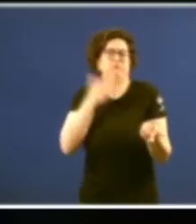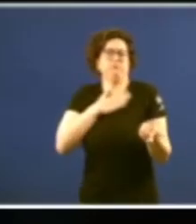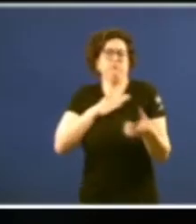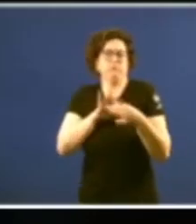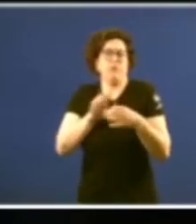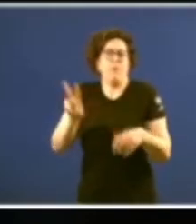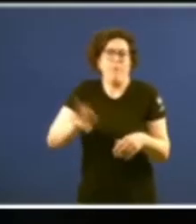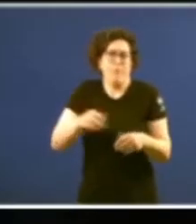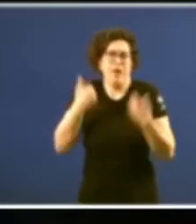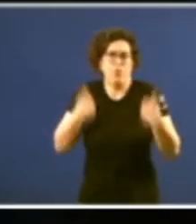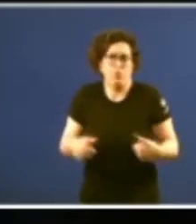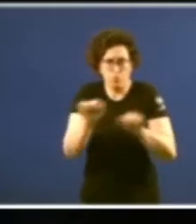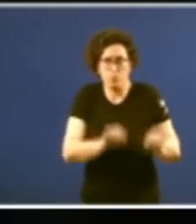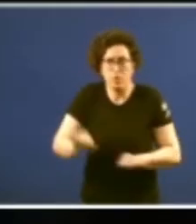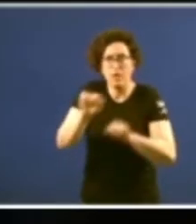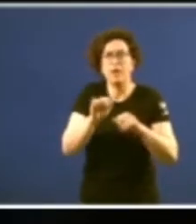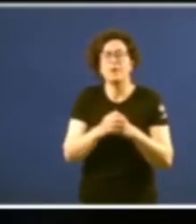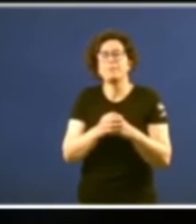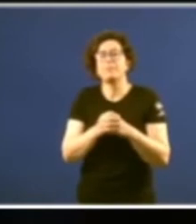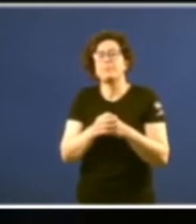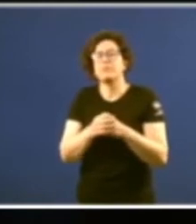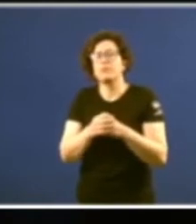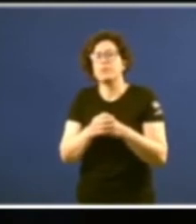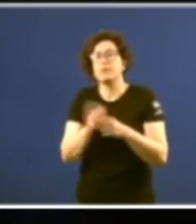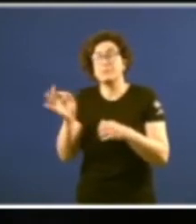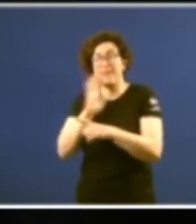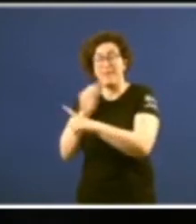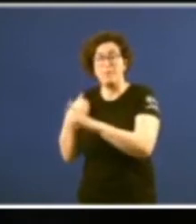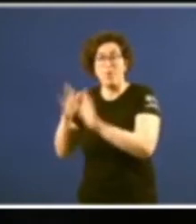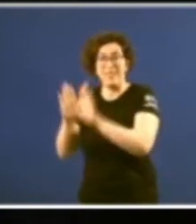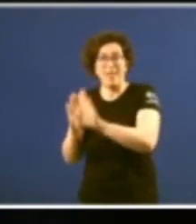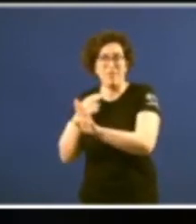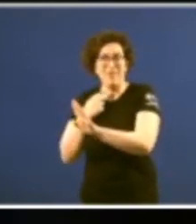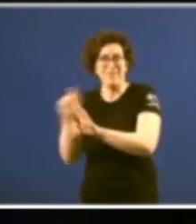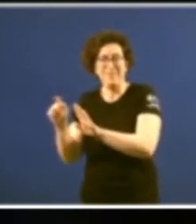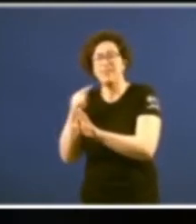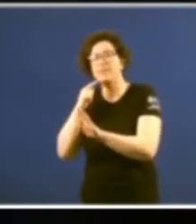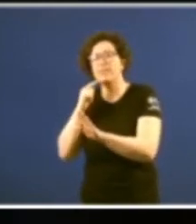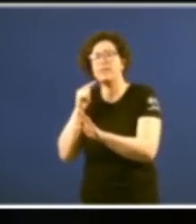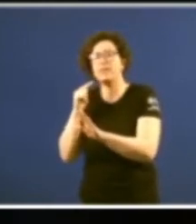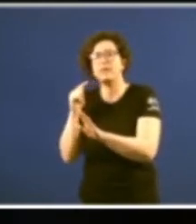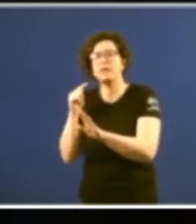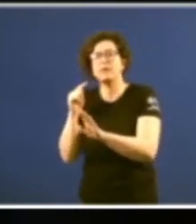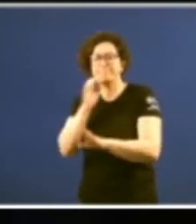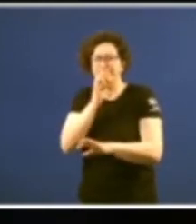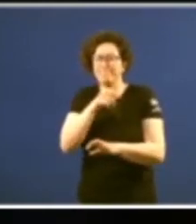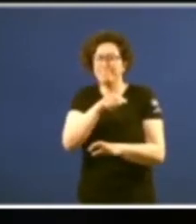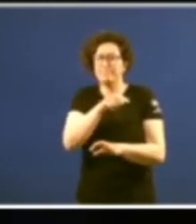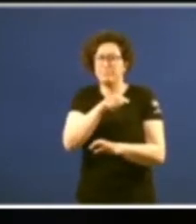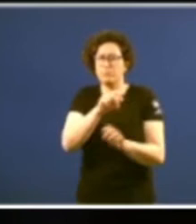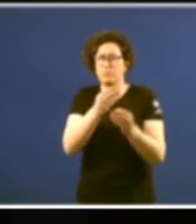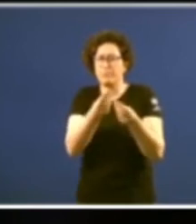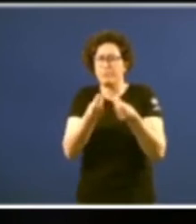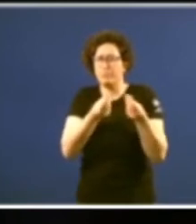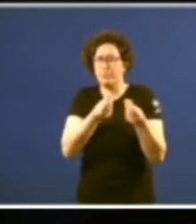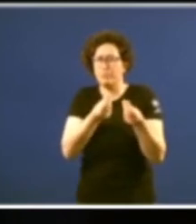é certo como acaba de apuntar a moderadora que había un xermolo político xa